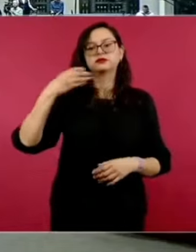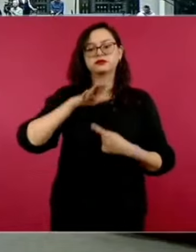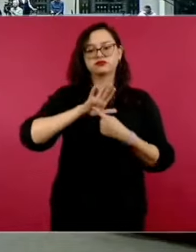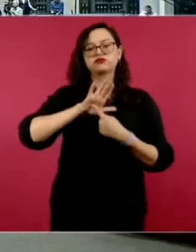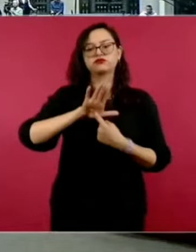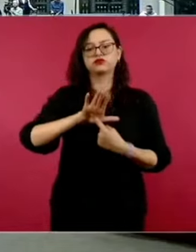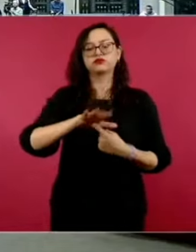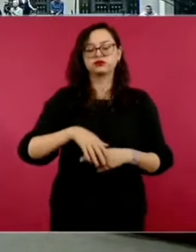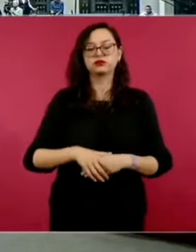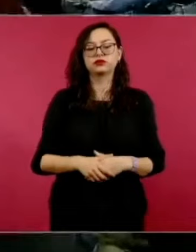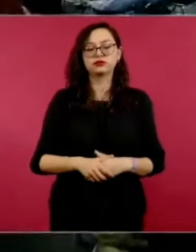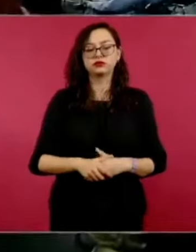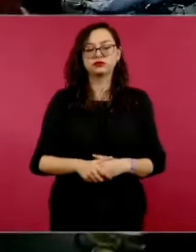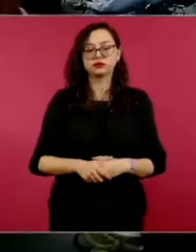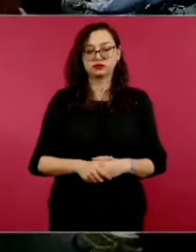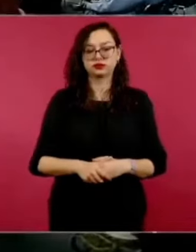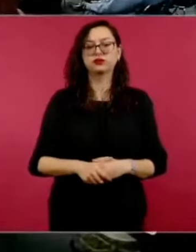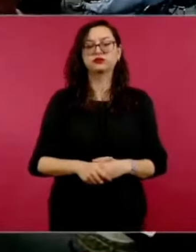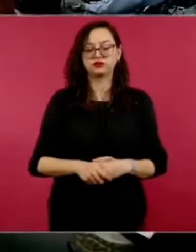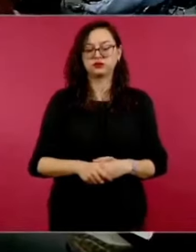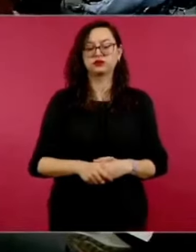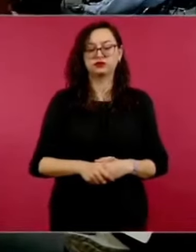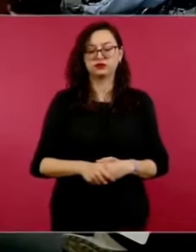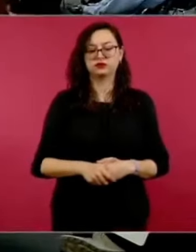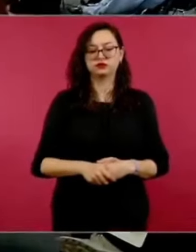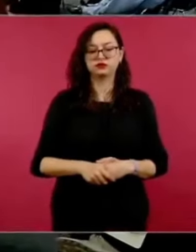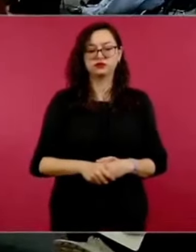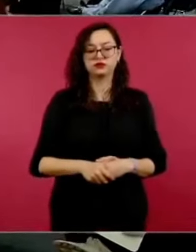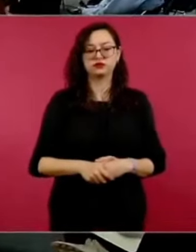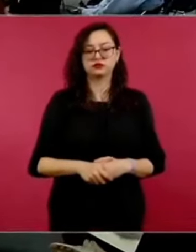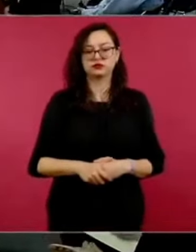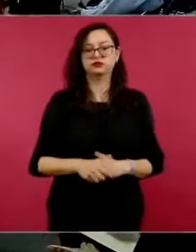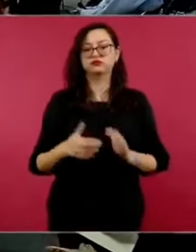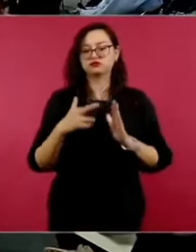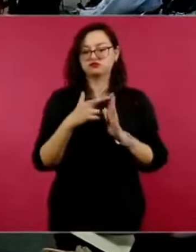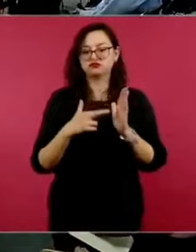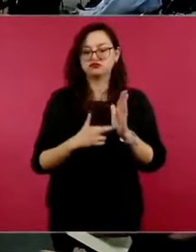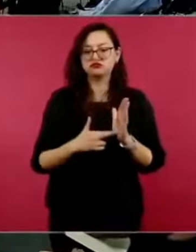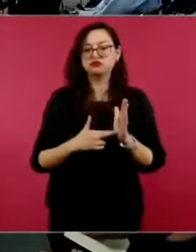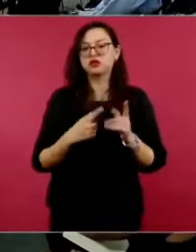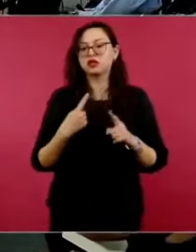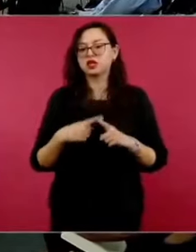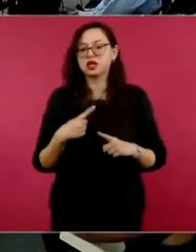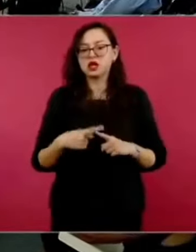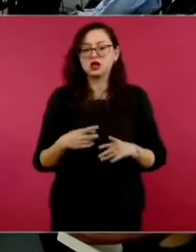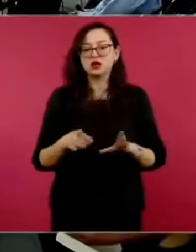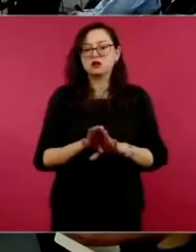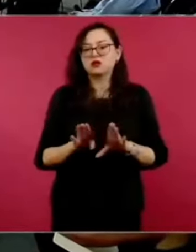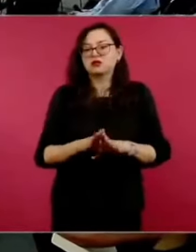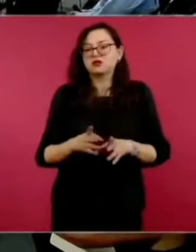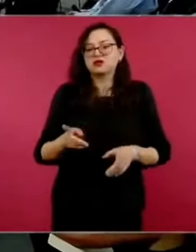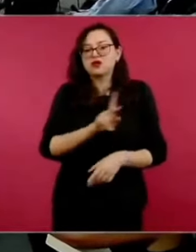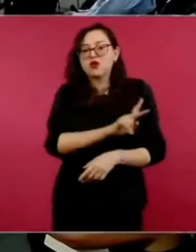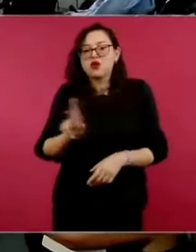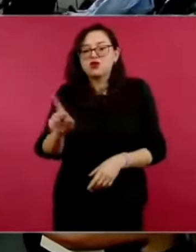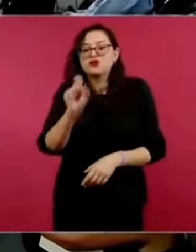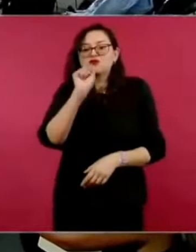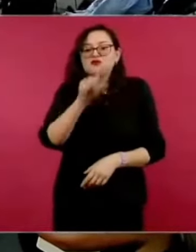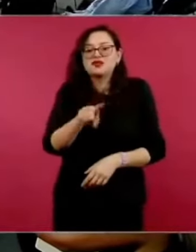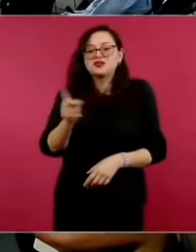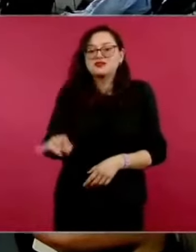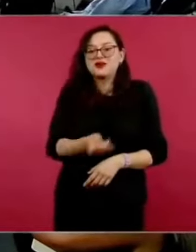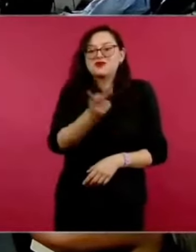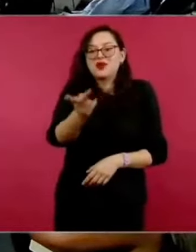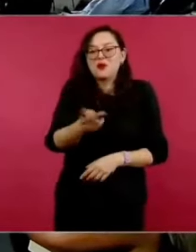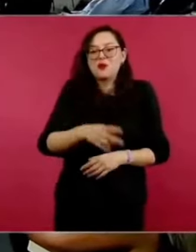sí, sí, y definimos reglas y son, si son 10 los que